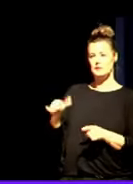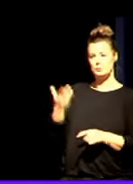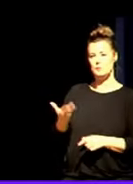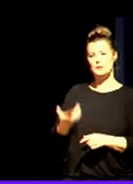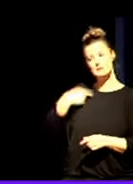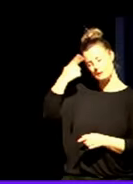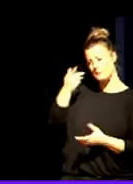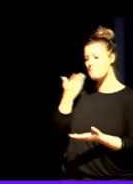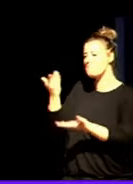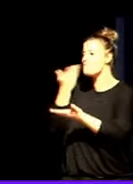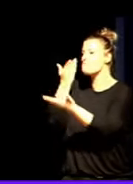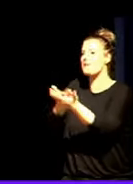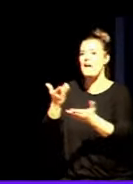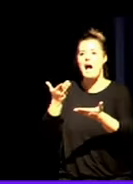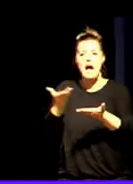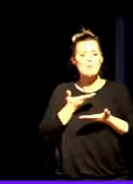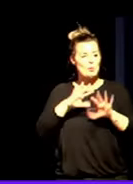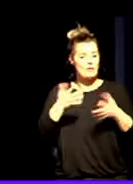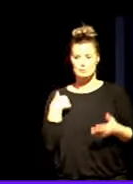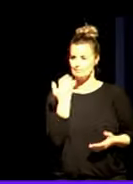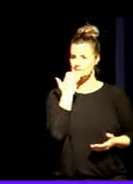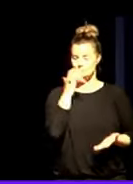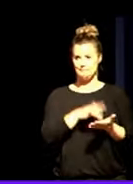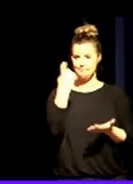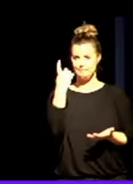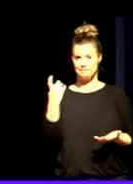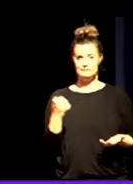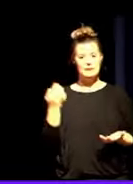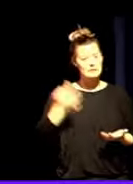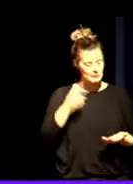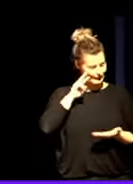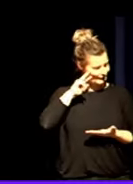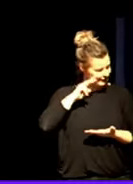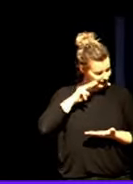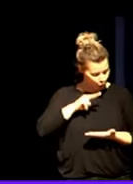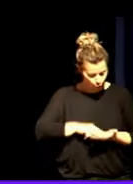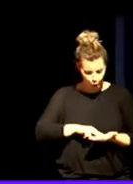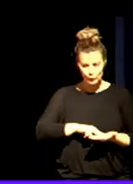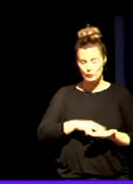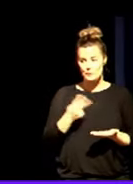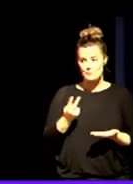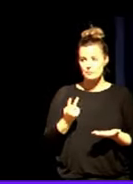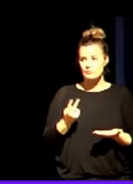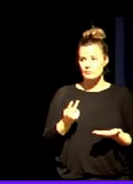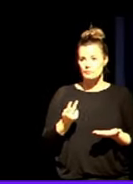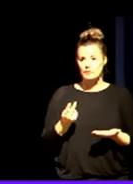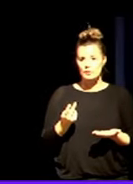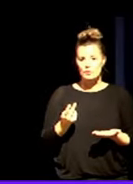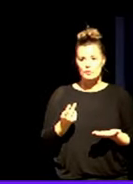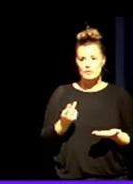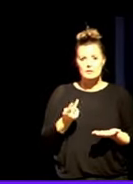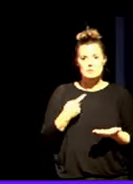necesitamos ayuda tenemos que reconocer el mérito que tiene saber pedir ayuda